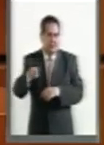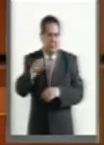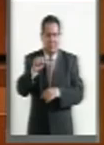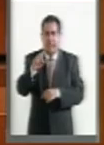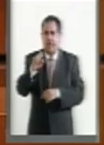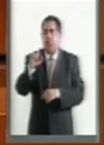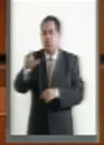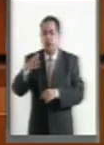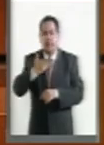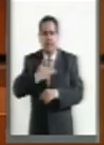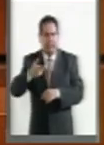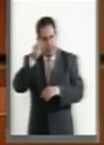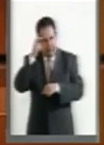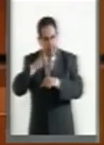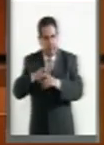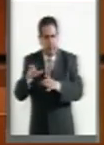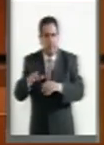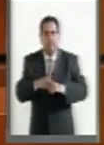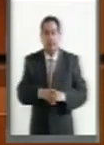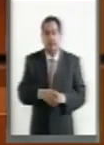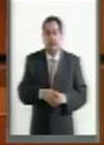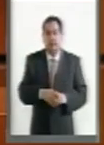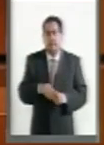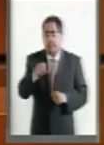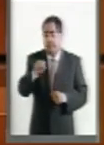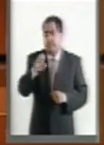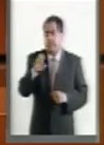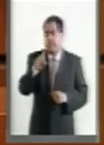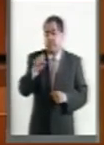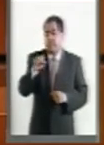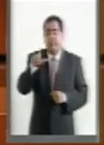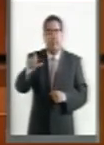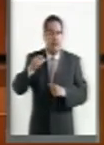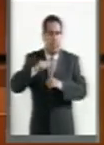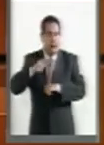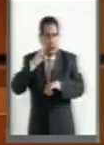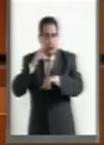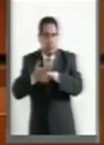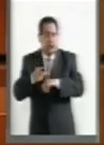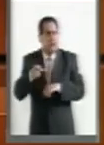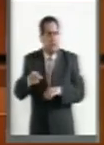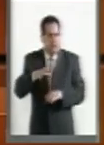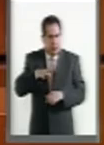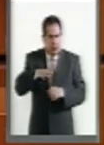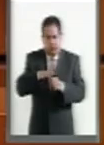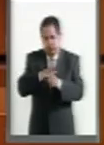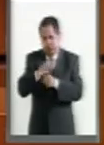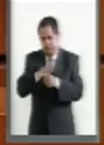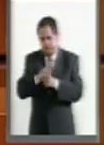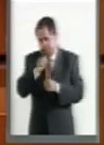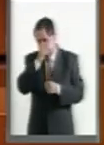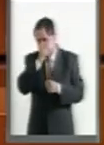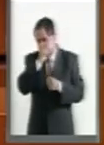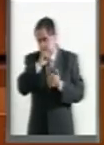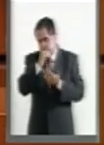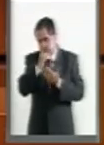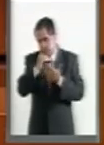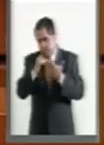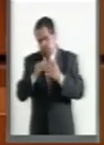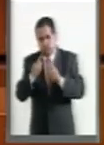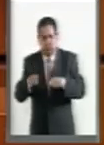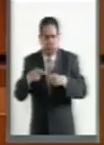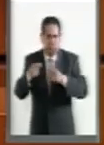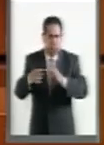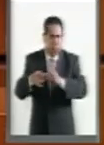La Secretaría de Desarrollo Social, entre otras facultades, tiene las de fortalecer el desarrollo, la